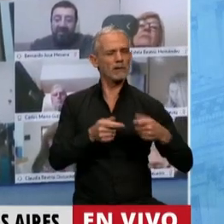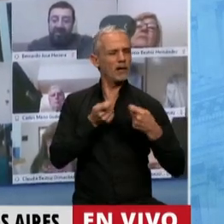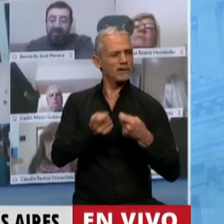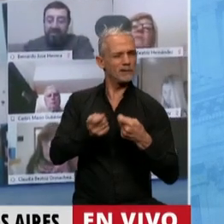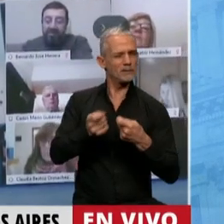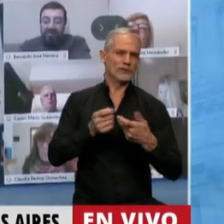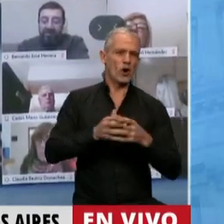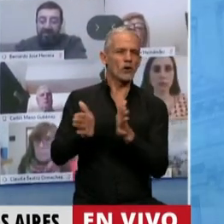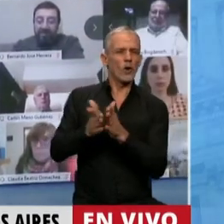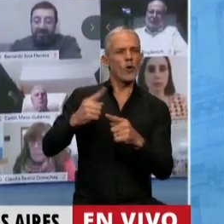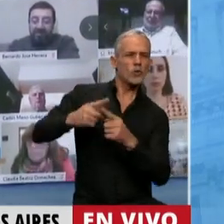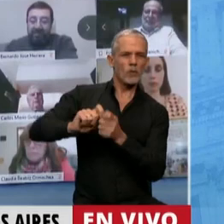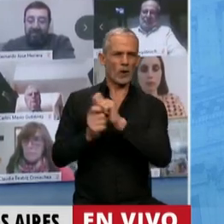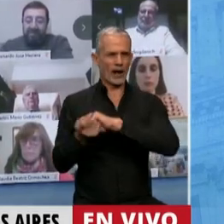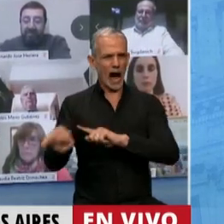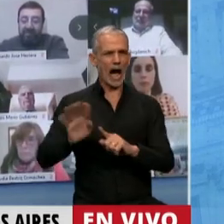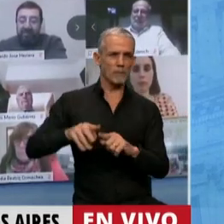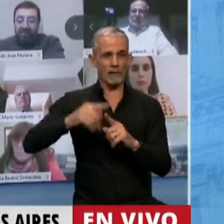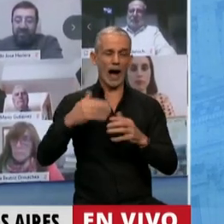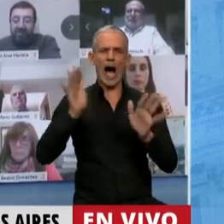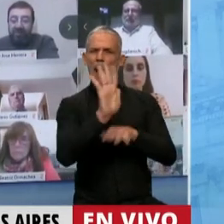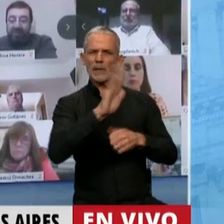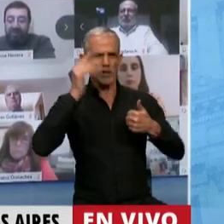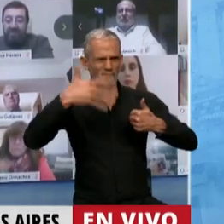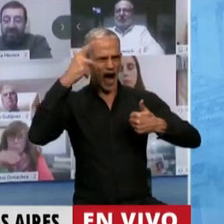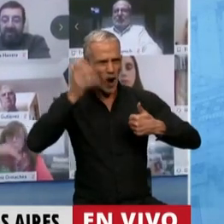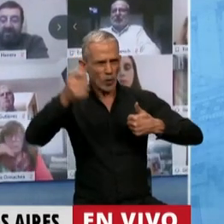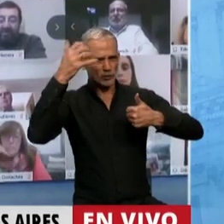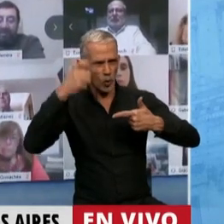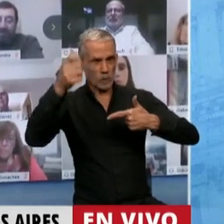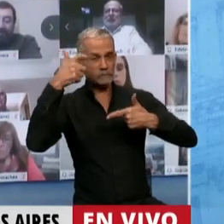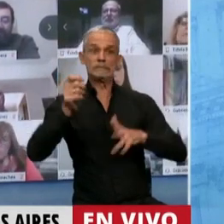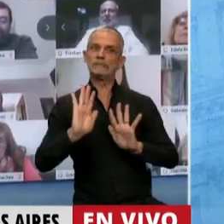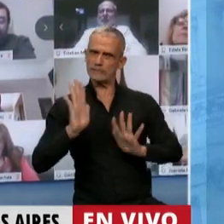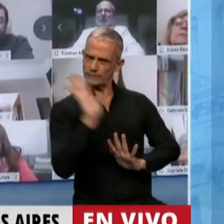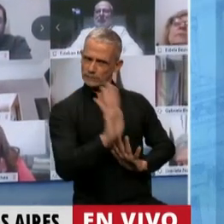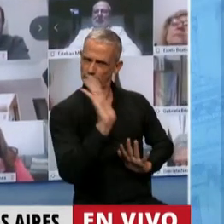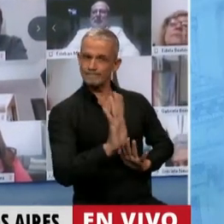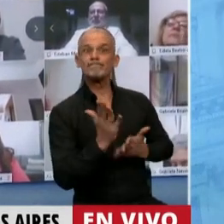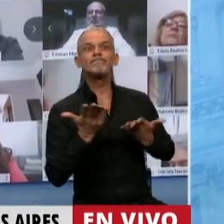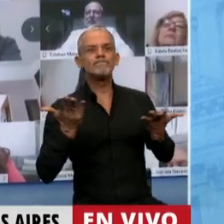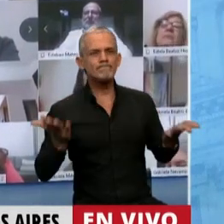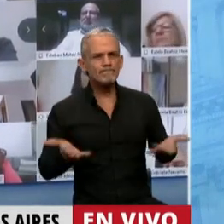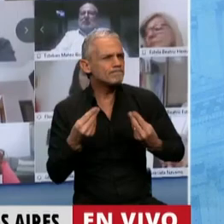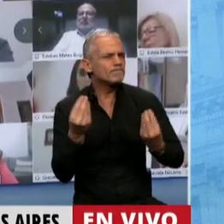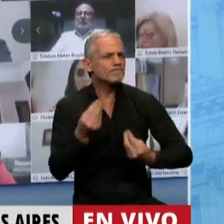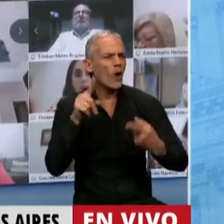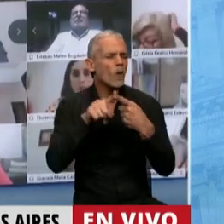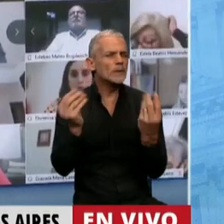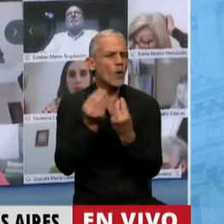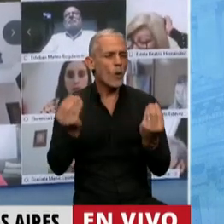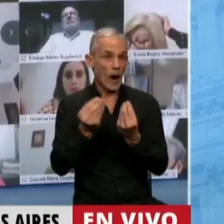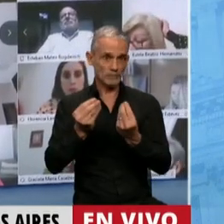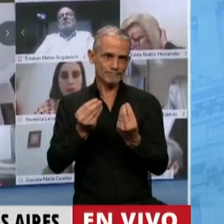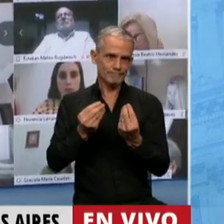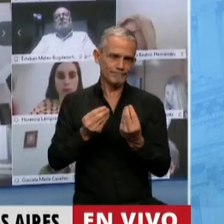haciendo Juntos por el Cambio, amenazando por judicializar y demás, tiene una clara pretensión, es la